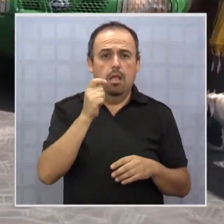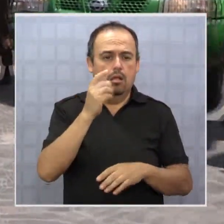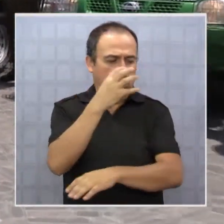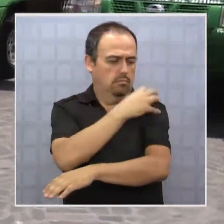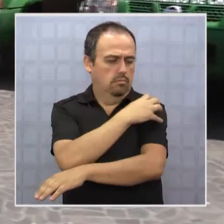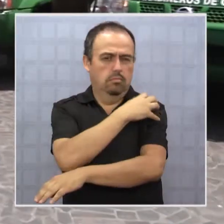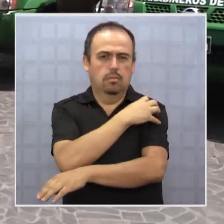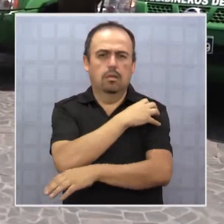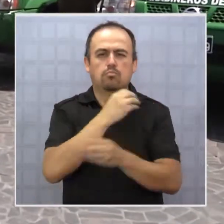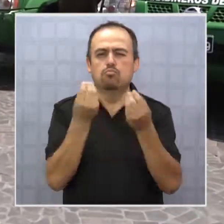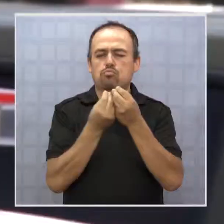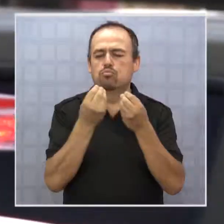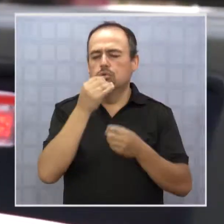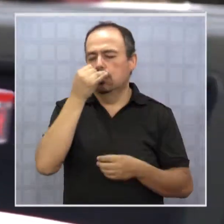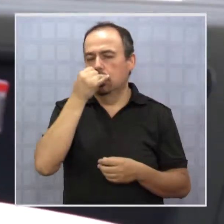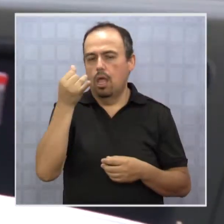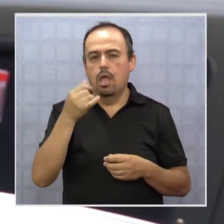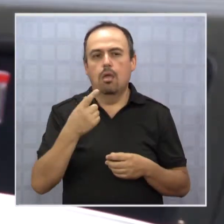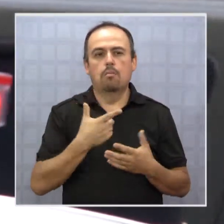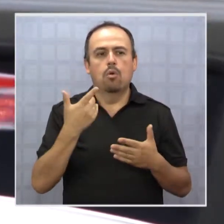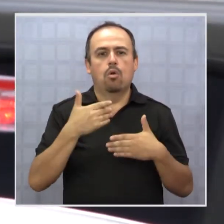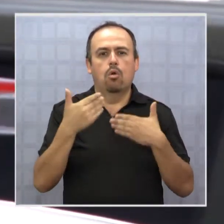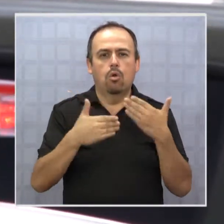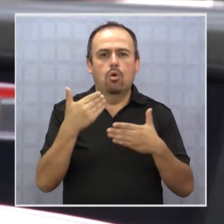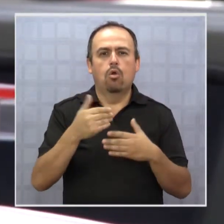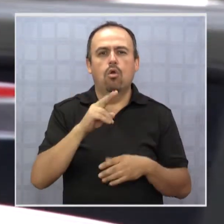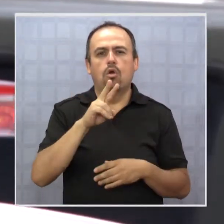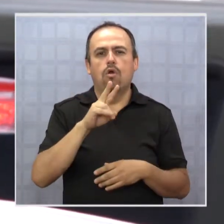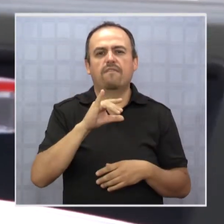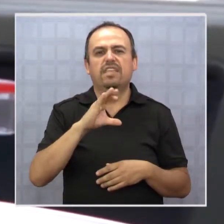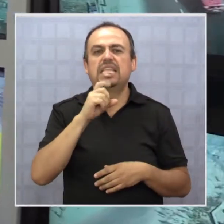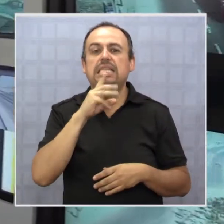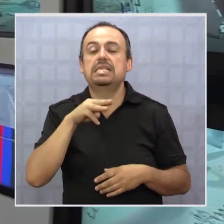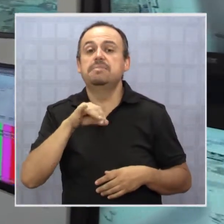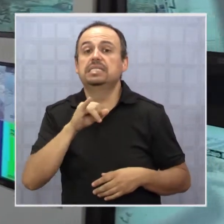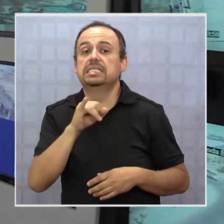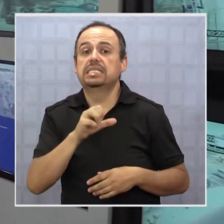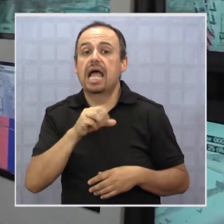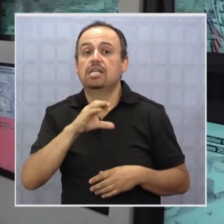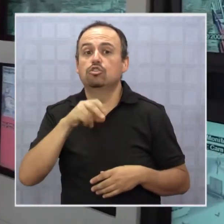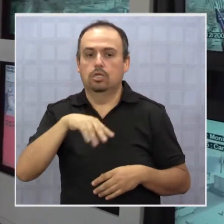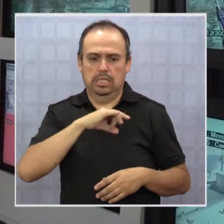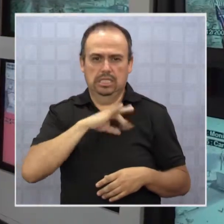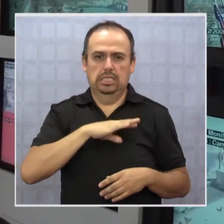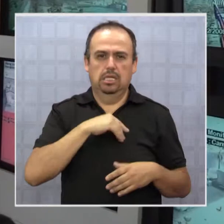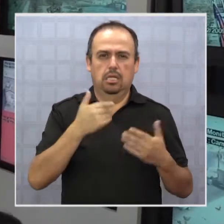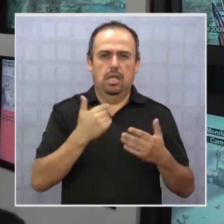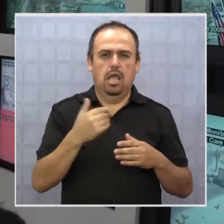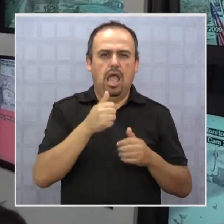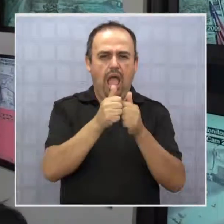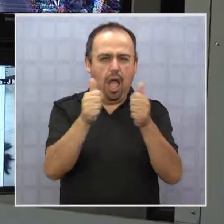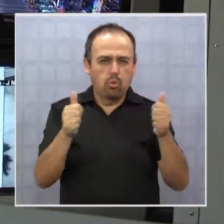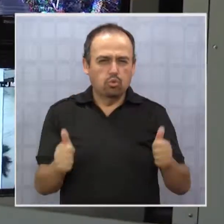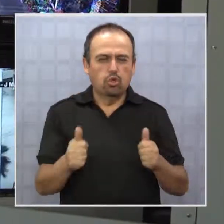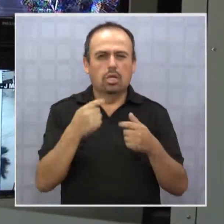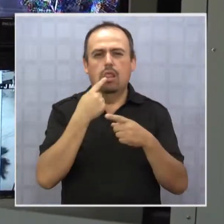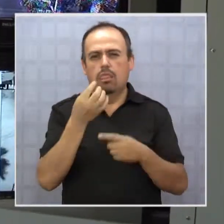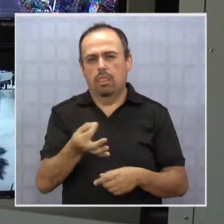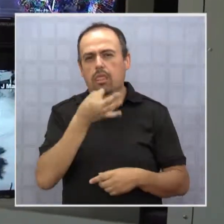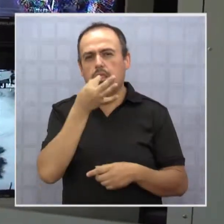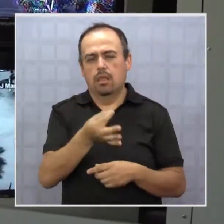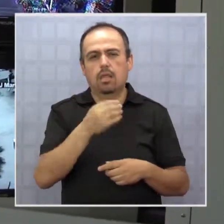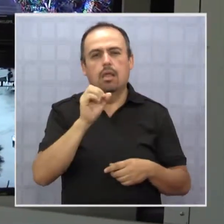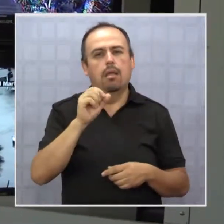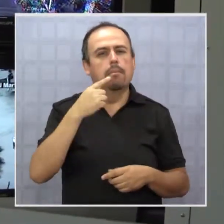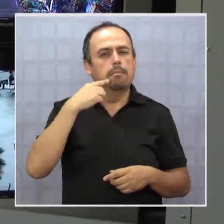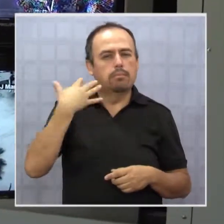una de las regiones que por mucho tiempo ha estado a la cabeza de la victimización en Chile y aunque las autoridades han dicho en todos los tonos